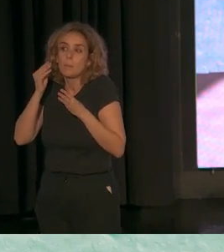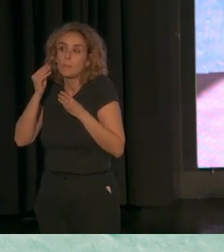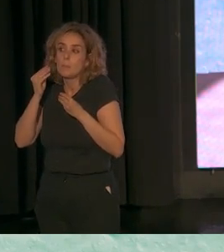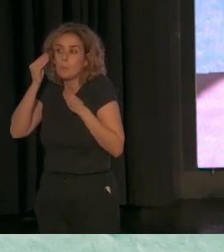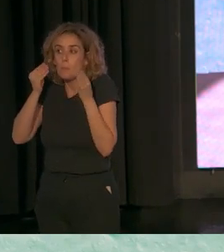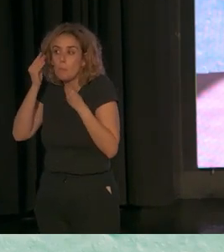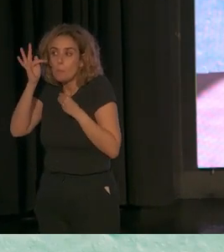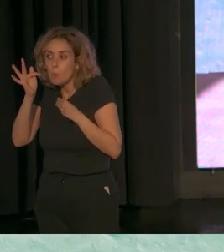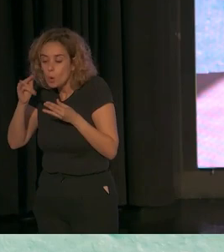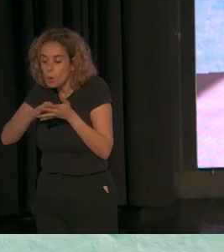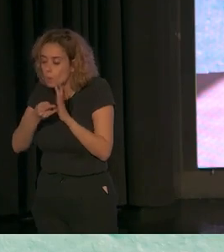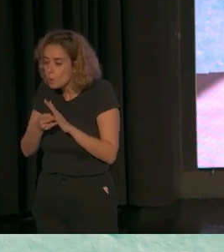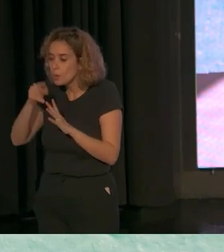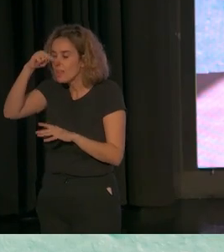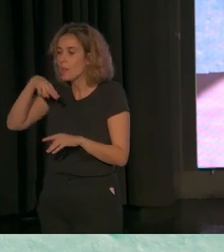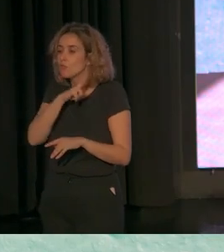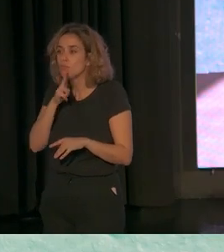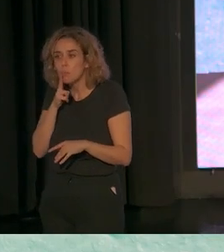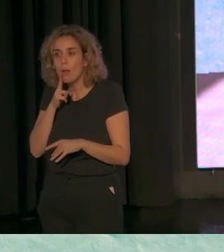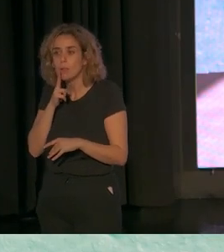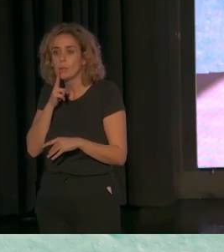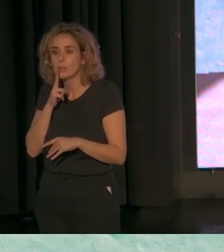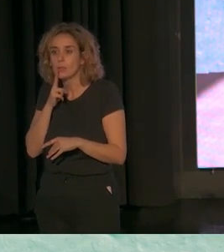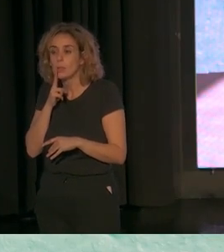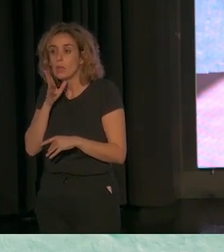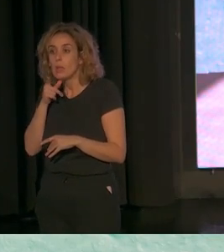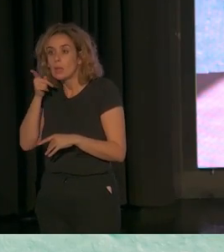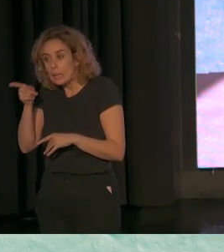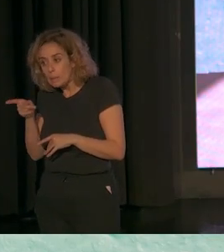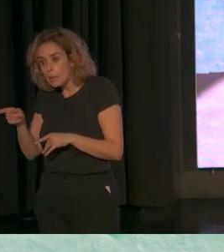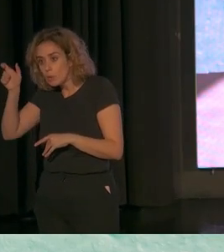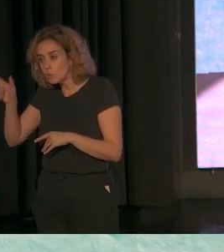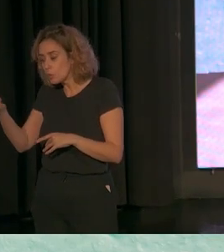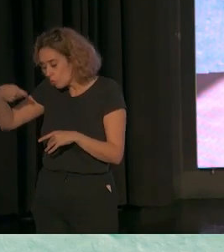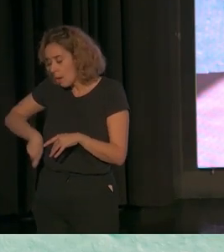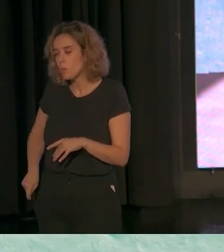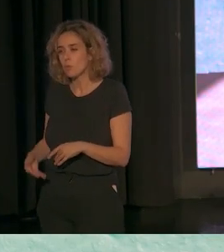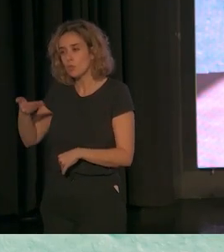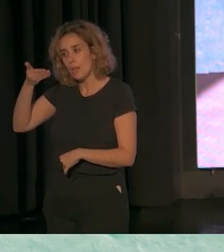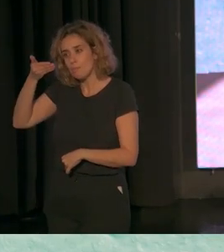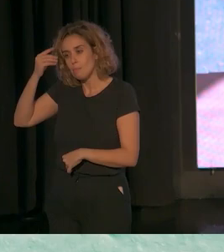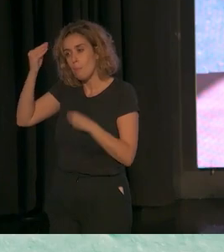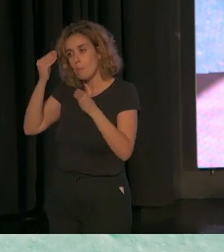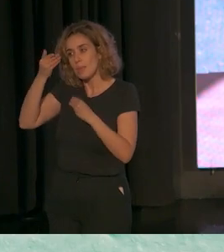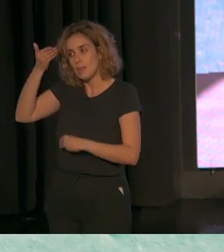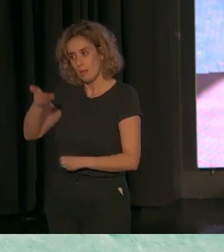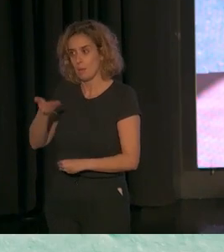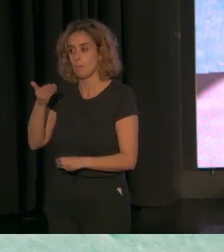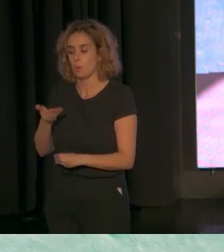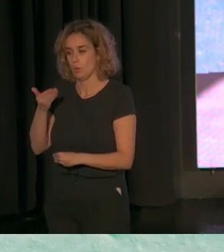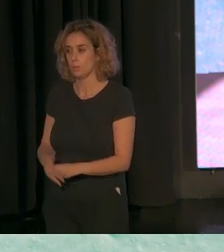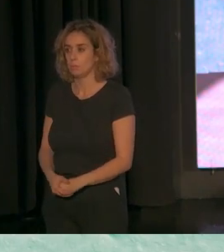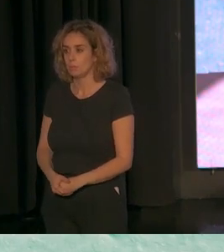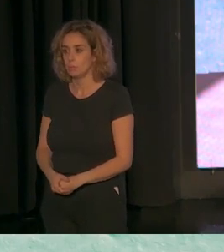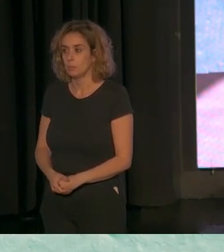dan a conocer y proyectan a los padres aquello que para ellos, para el profesional, es importante. No